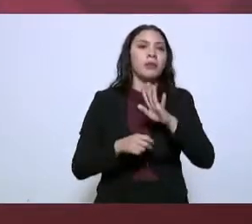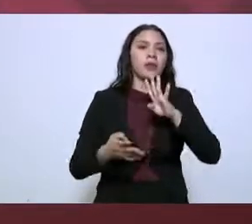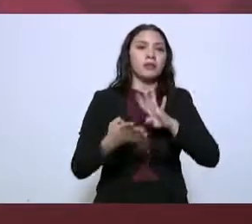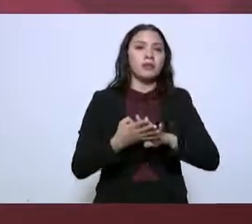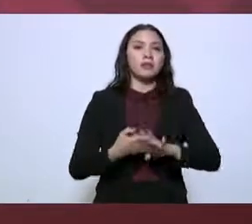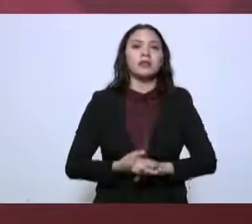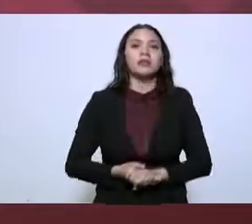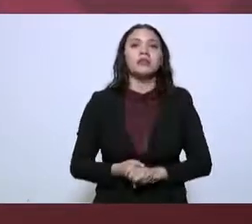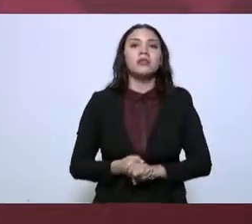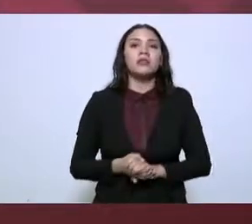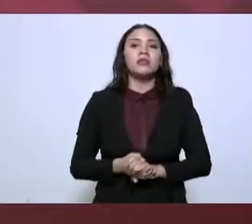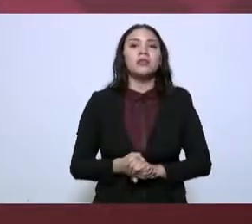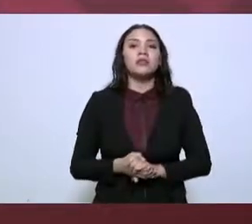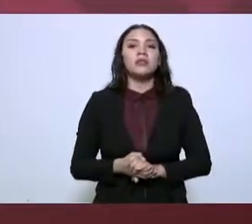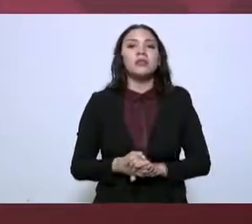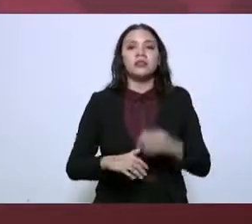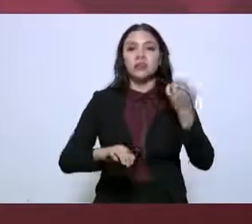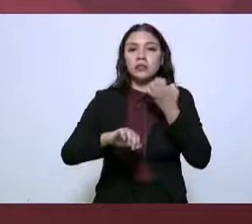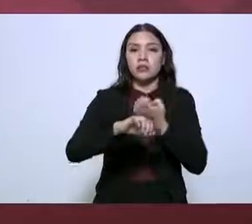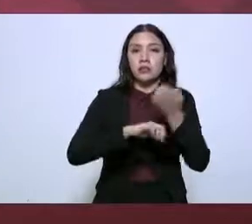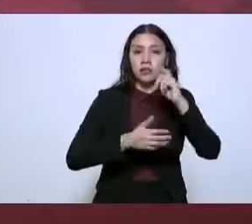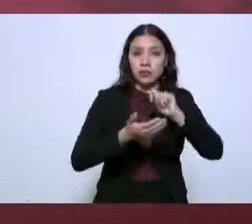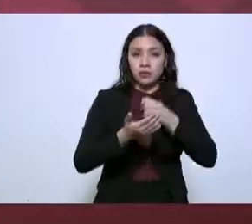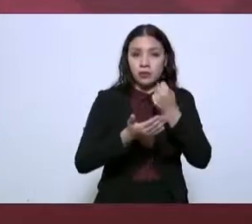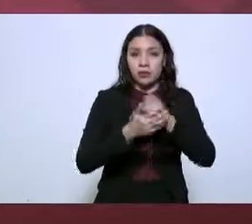se han realizado en el Estado.